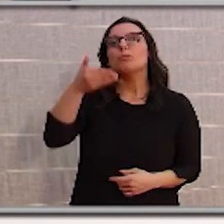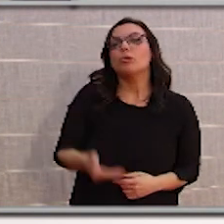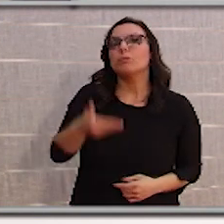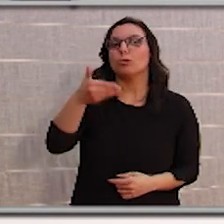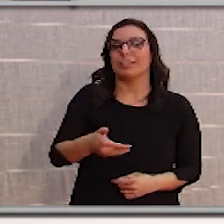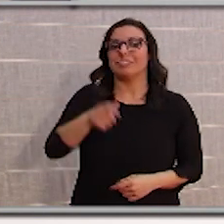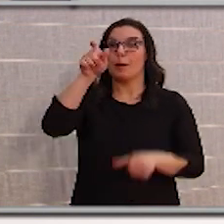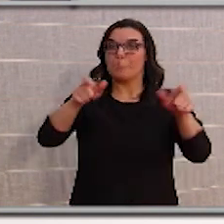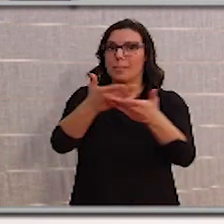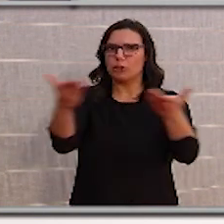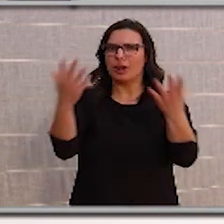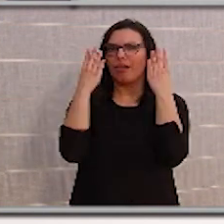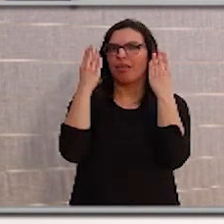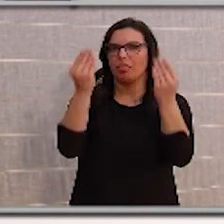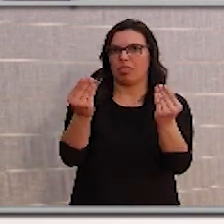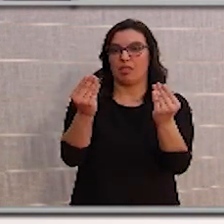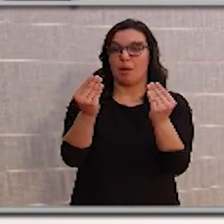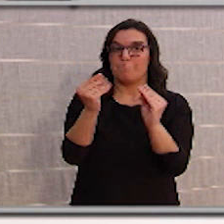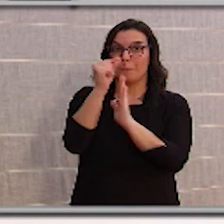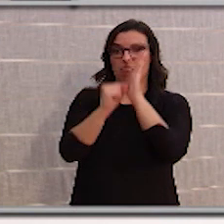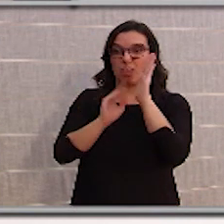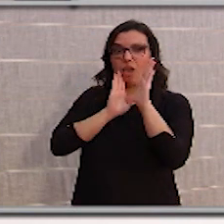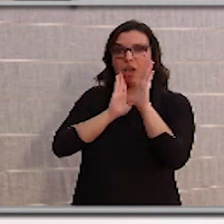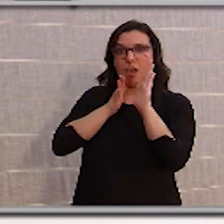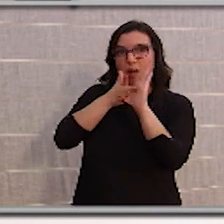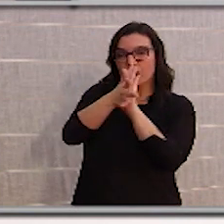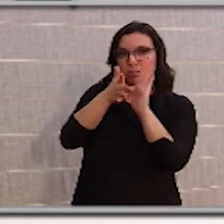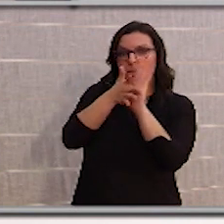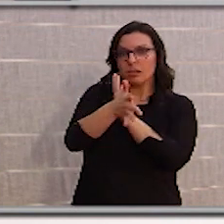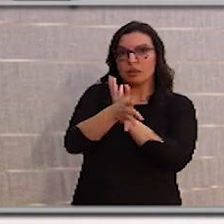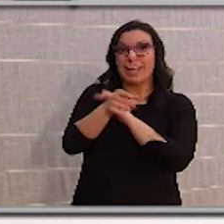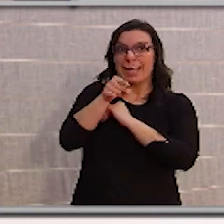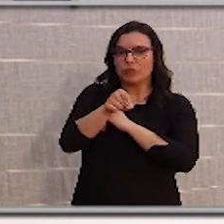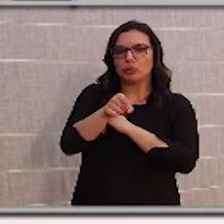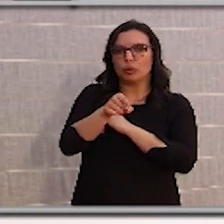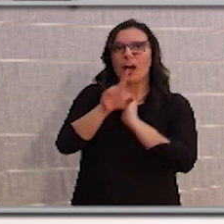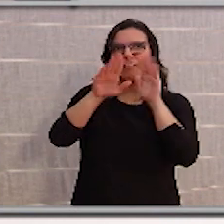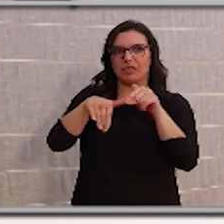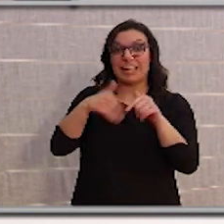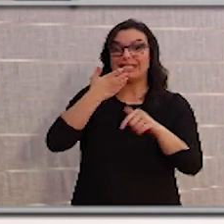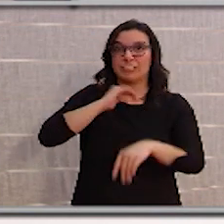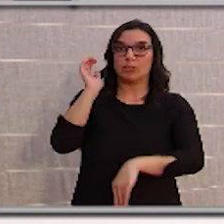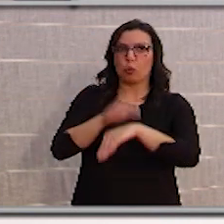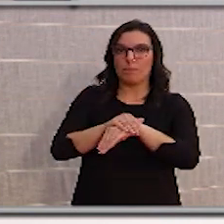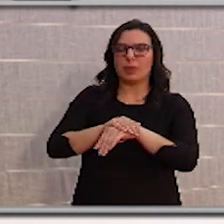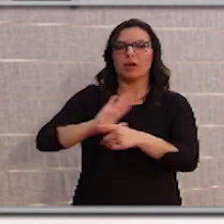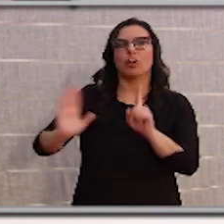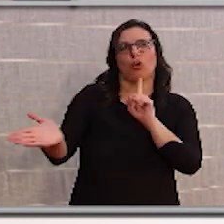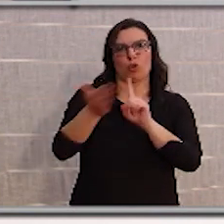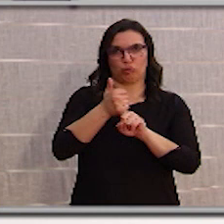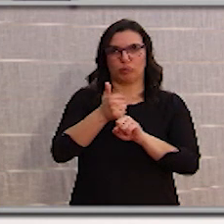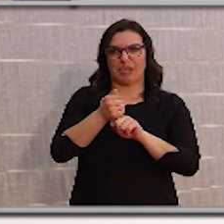entienda que estas medidas son las medidas que van a conseguir el aplanamiento de la curva.